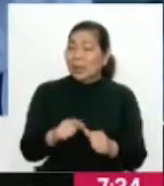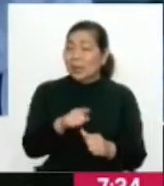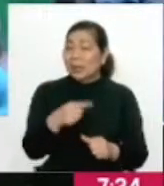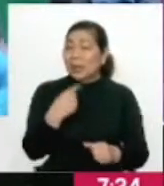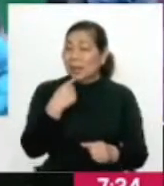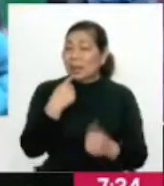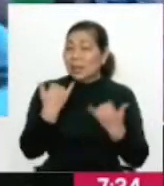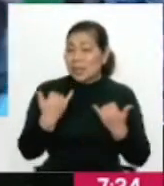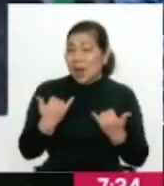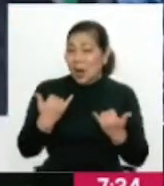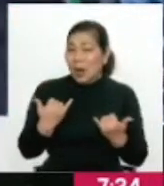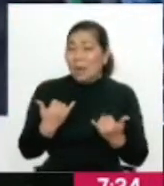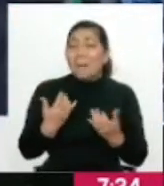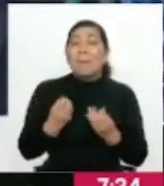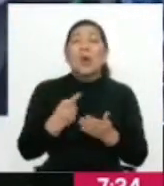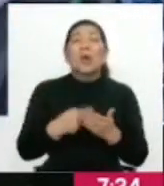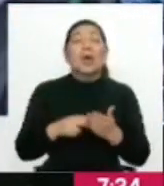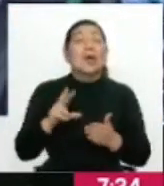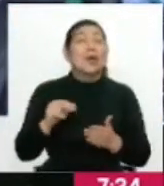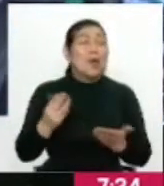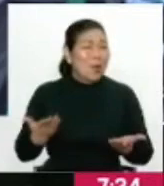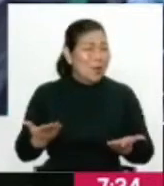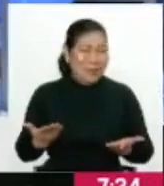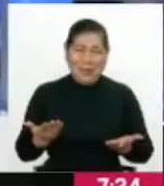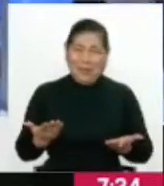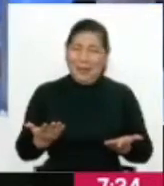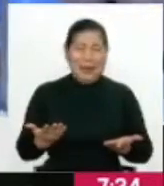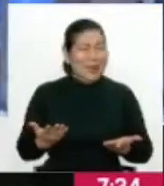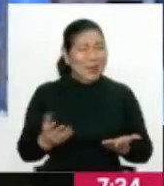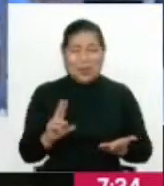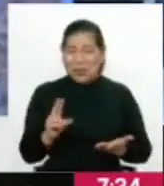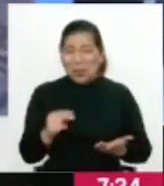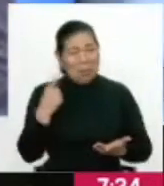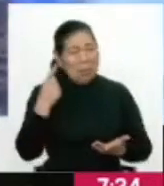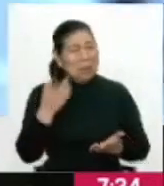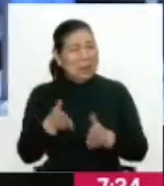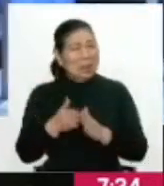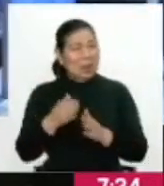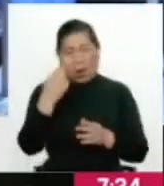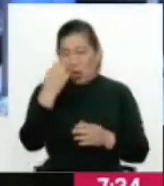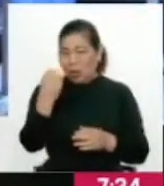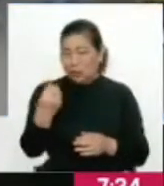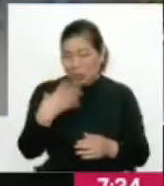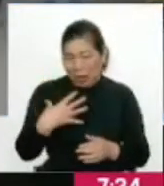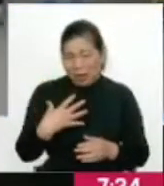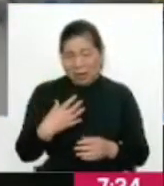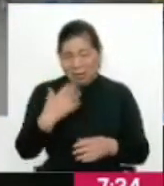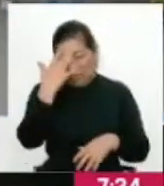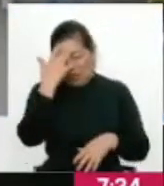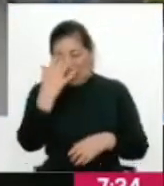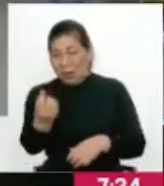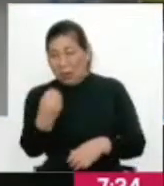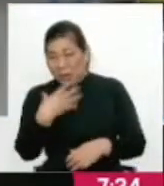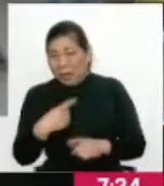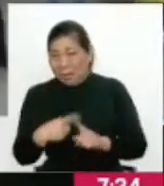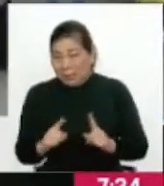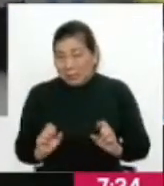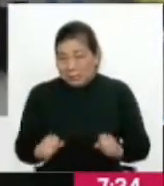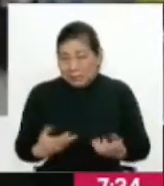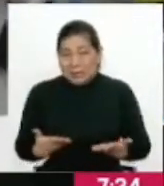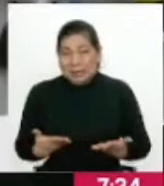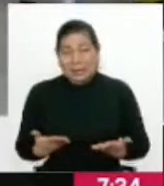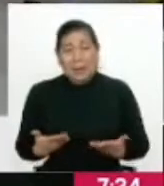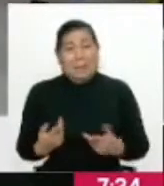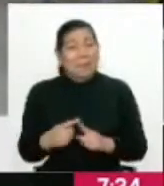te dice hoy. Entonces, ¿por qué negar algo? No es que uno pida que se contagien, solo que la vida real y la